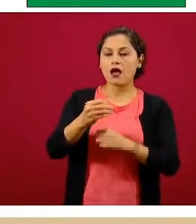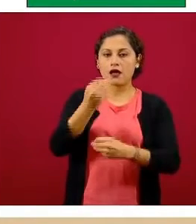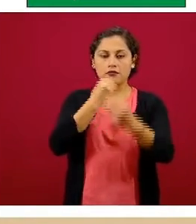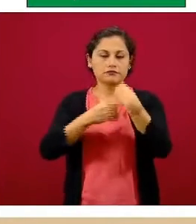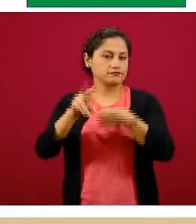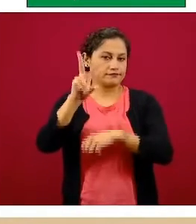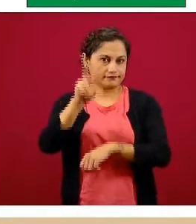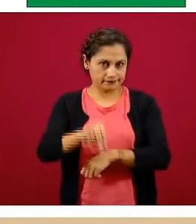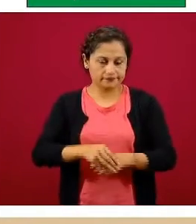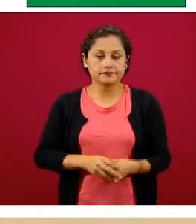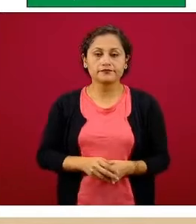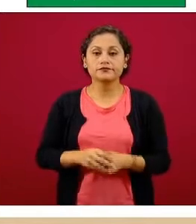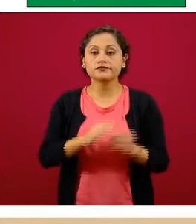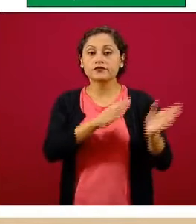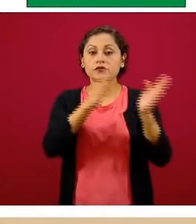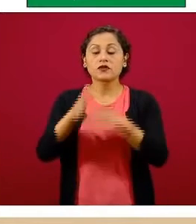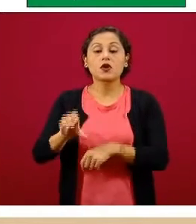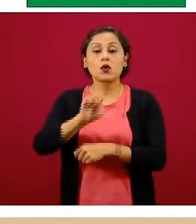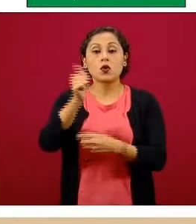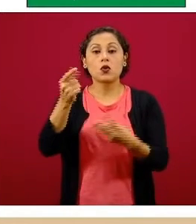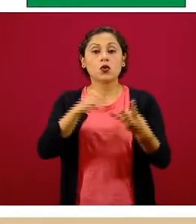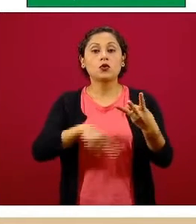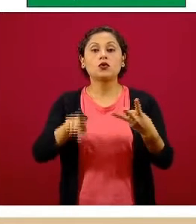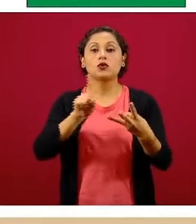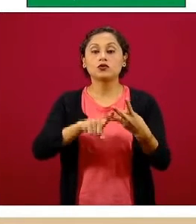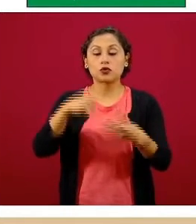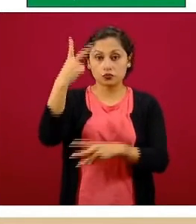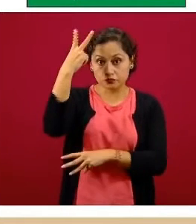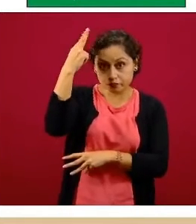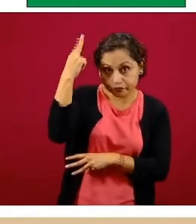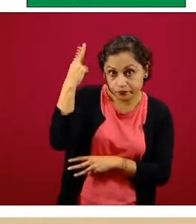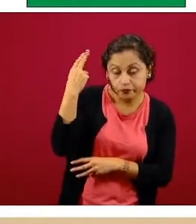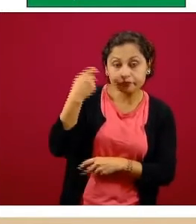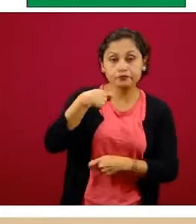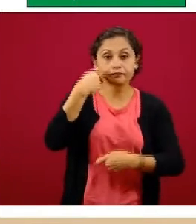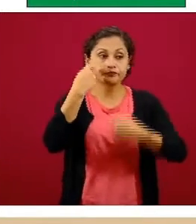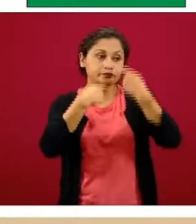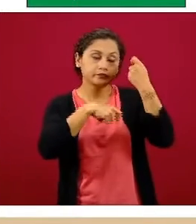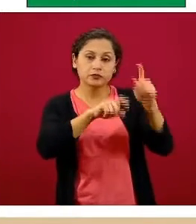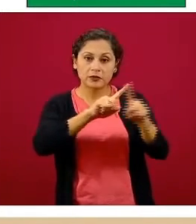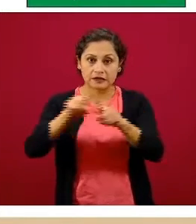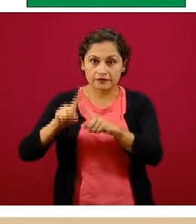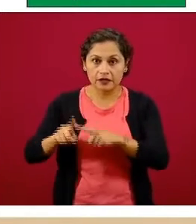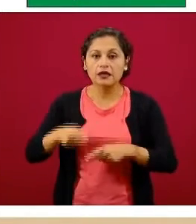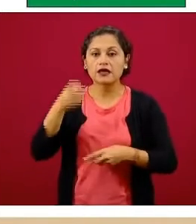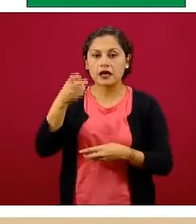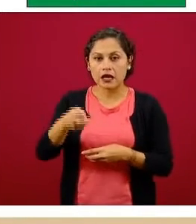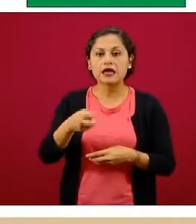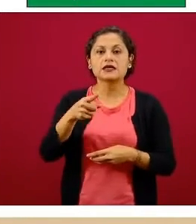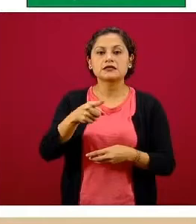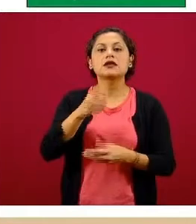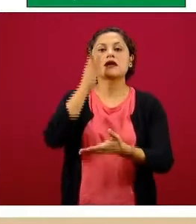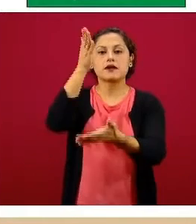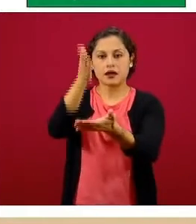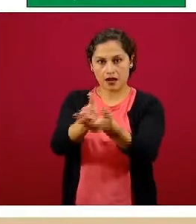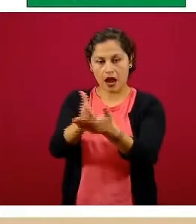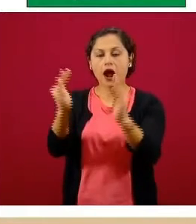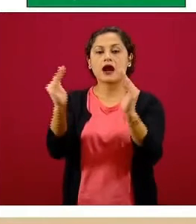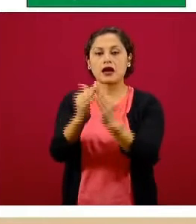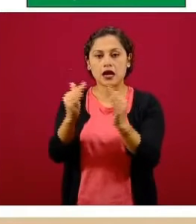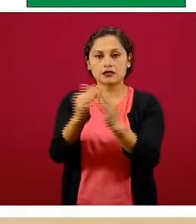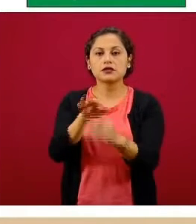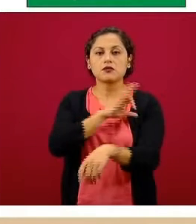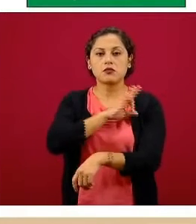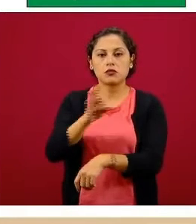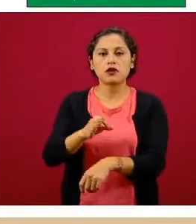Peluquerías, estéticas y barberías, comentábamos servicio a domicilio con protección sanitaria, pero lo ideal